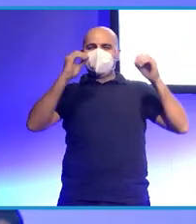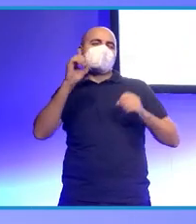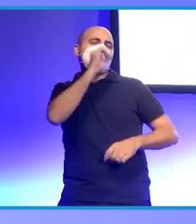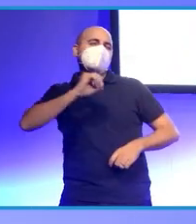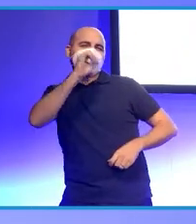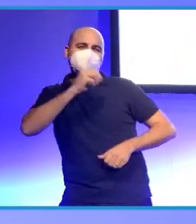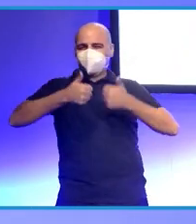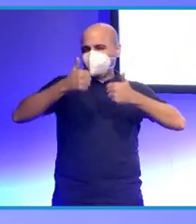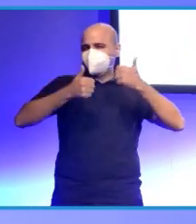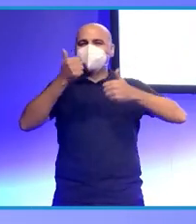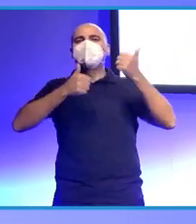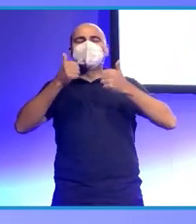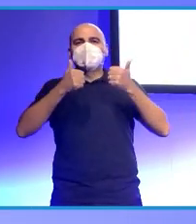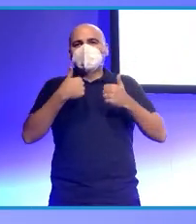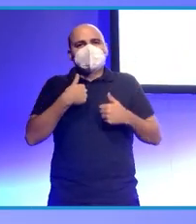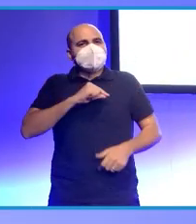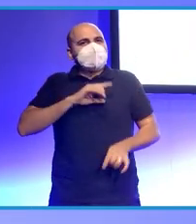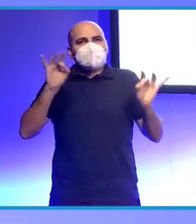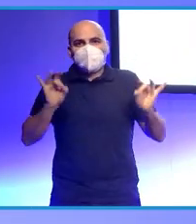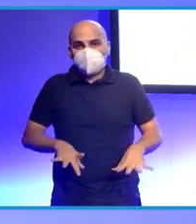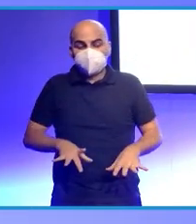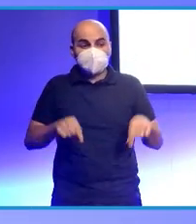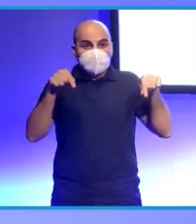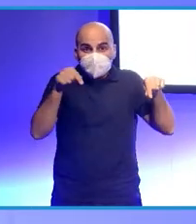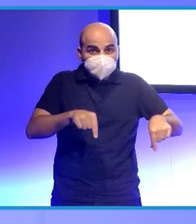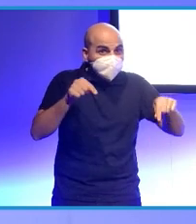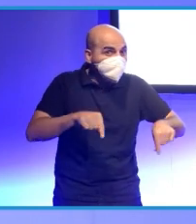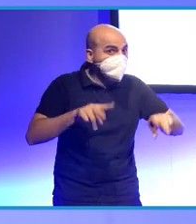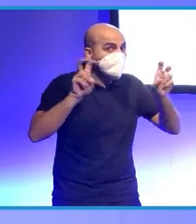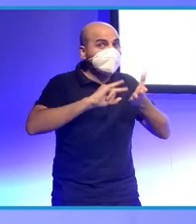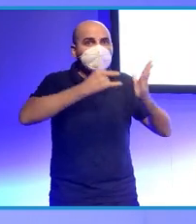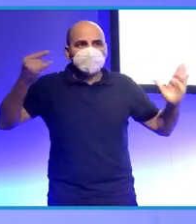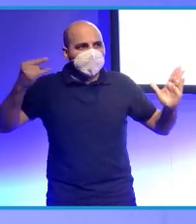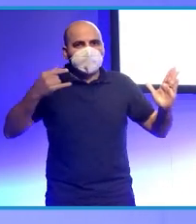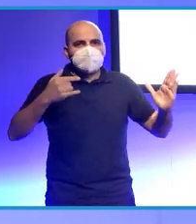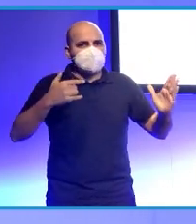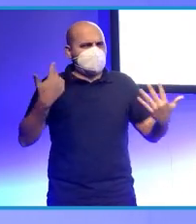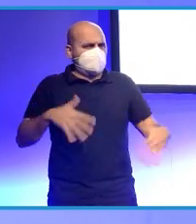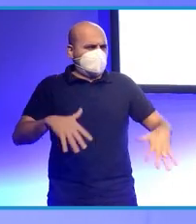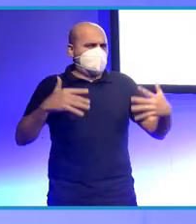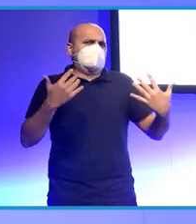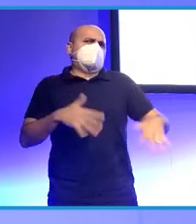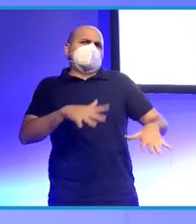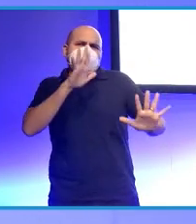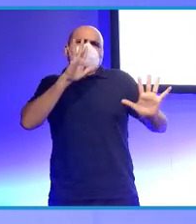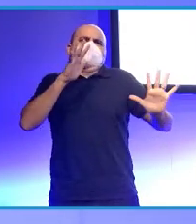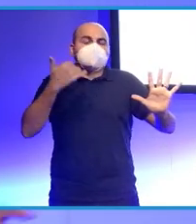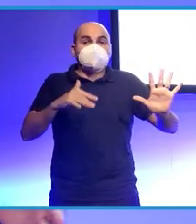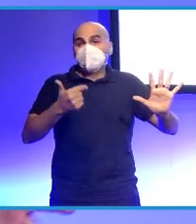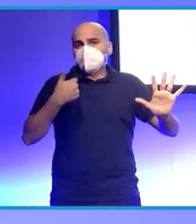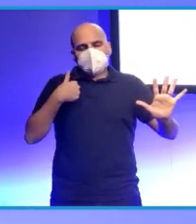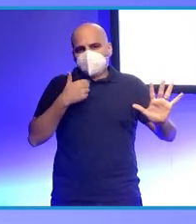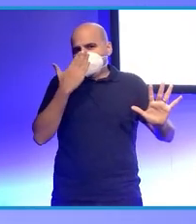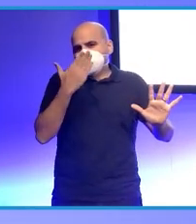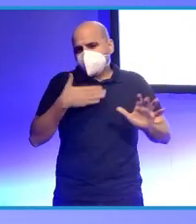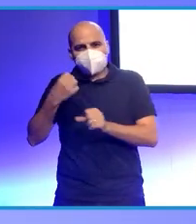diez años además. Y bueno, yo vengo de otro mundo y precisamente voy a tratar de explicar esas últimas